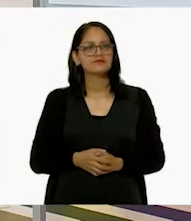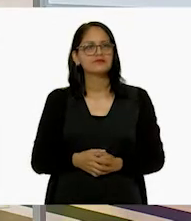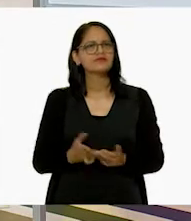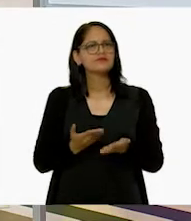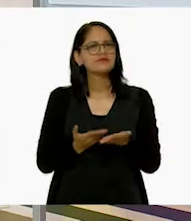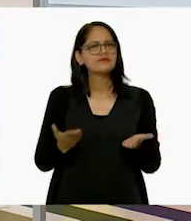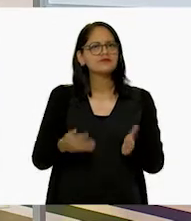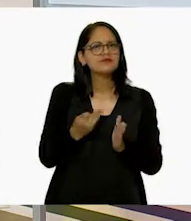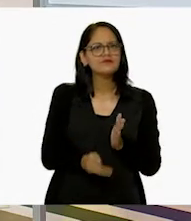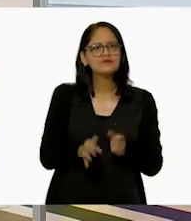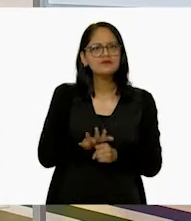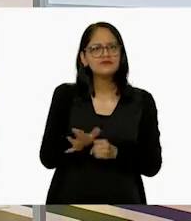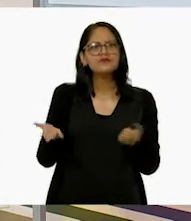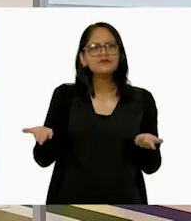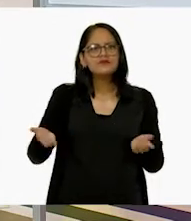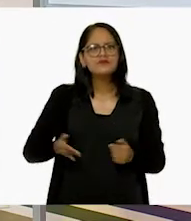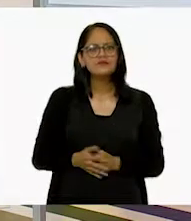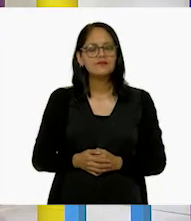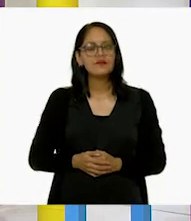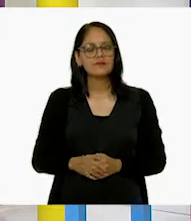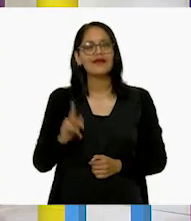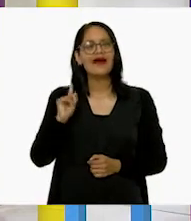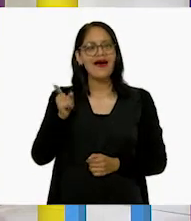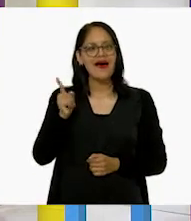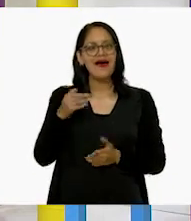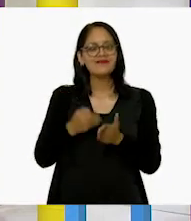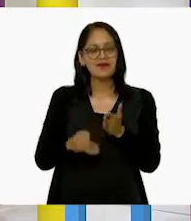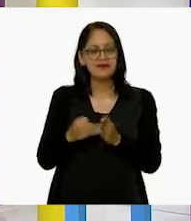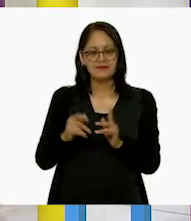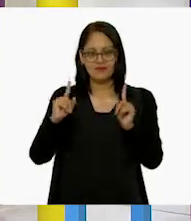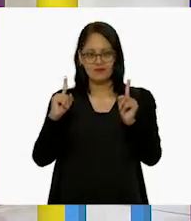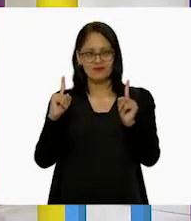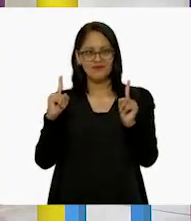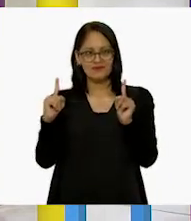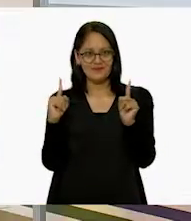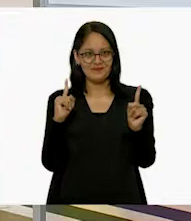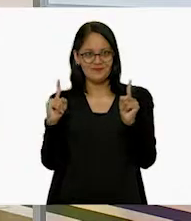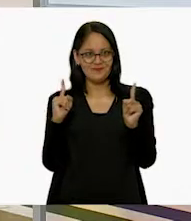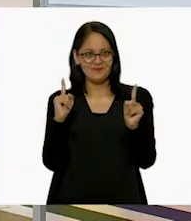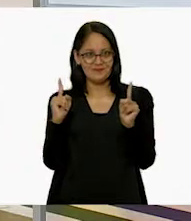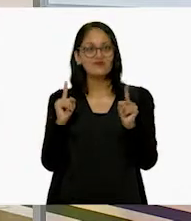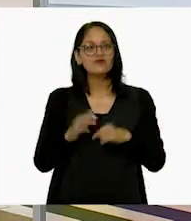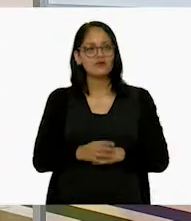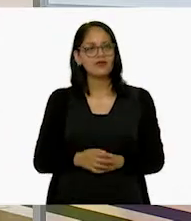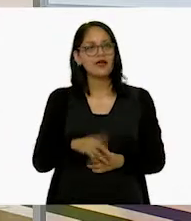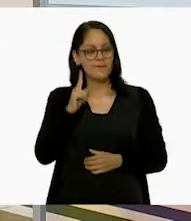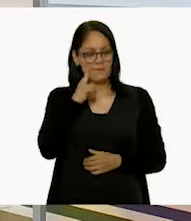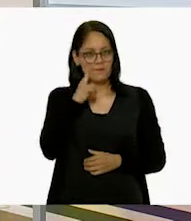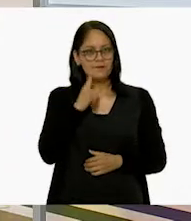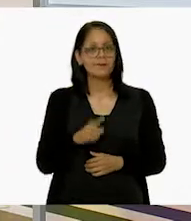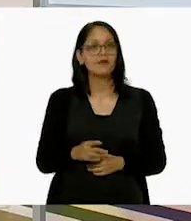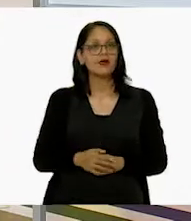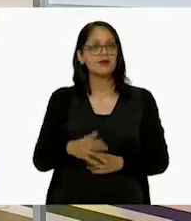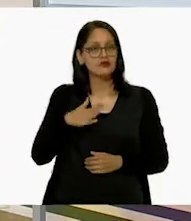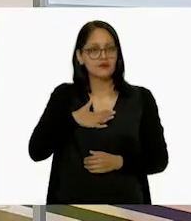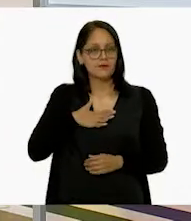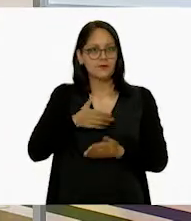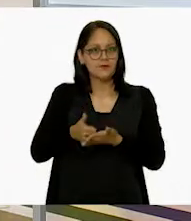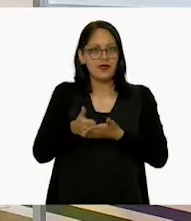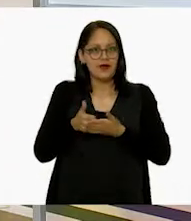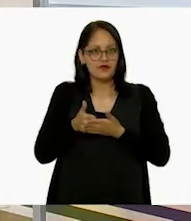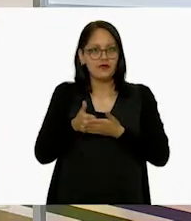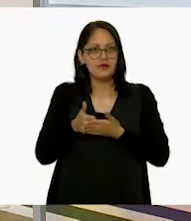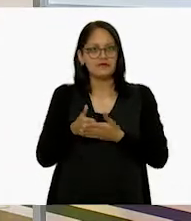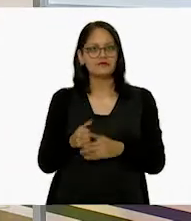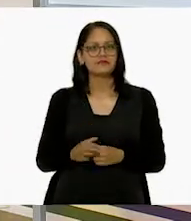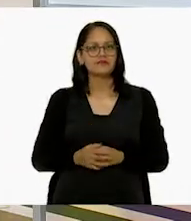Ahora, ¿qué nos falta, Pepe? Ah, en los dos cortos. Claro, en los dos cortos. Entonces, mira, me voy a apoyar de este,